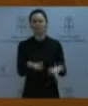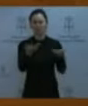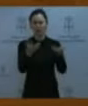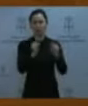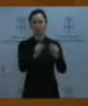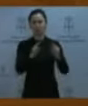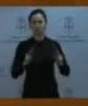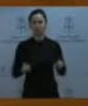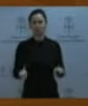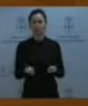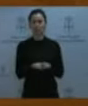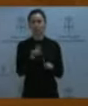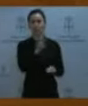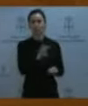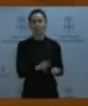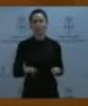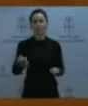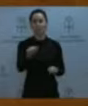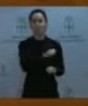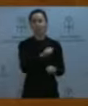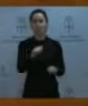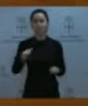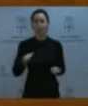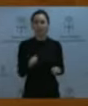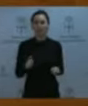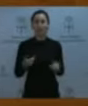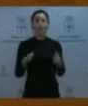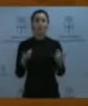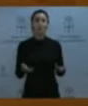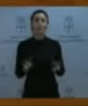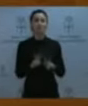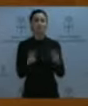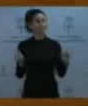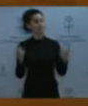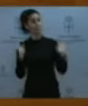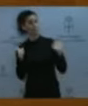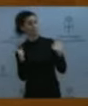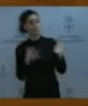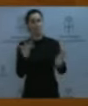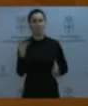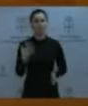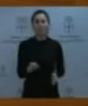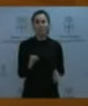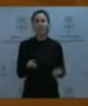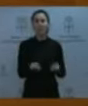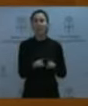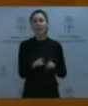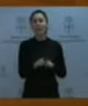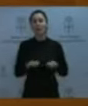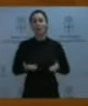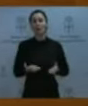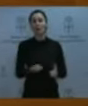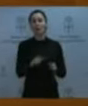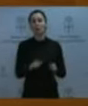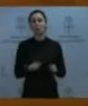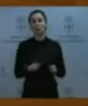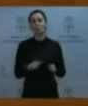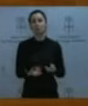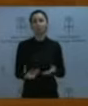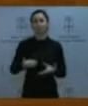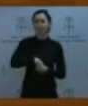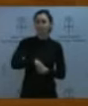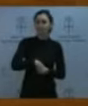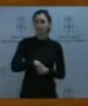de vista de las comunidades autónomas. Ah, bueno, pero es que es un tema muy... Pues a lo mejor hay que quitar otros costes y meterlos aquí.